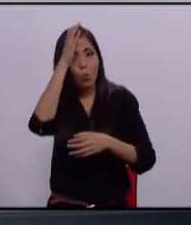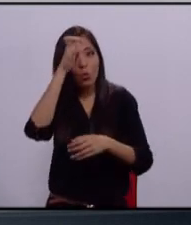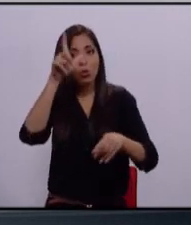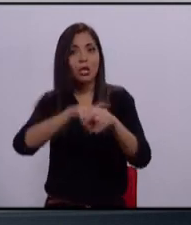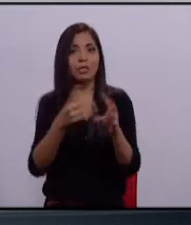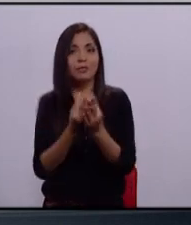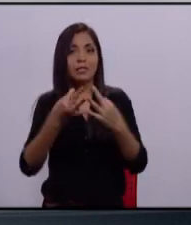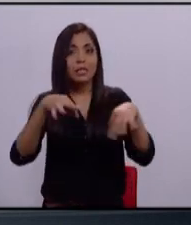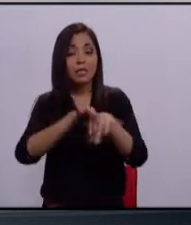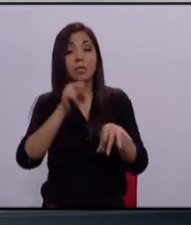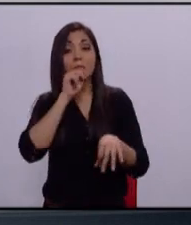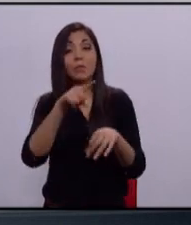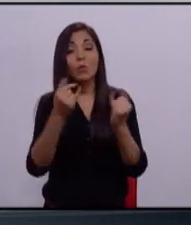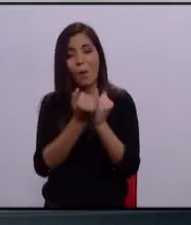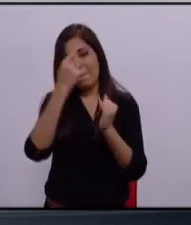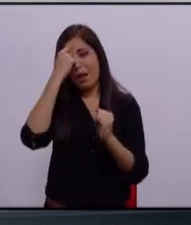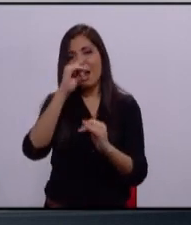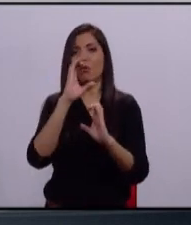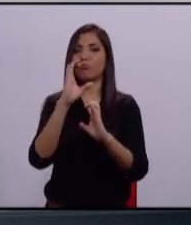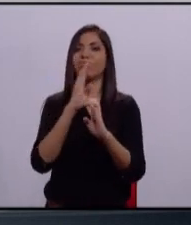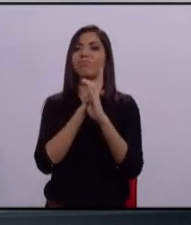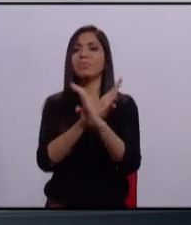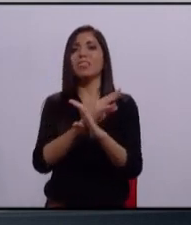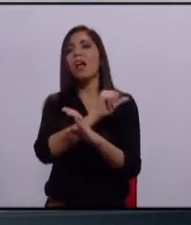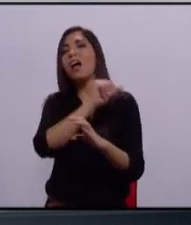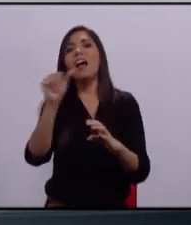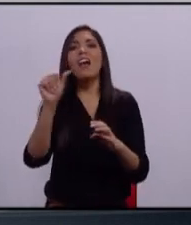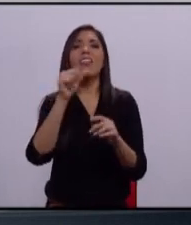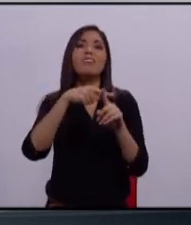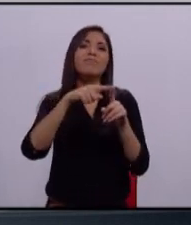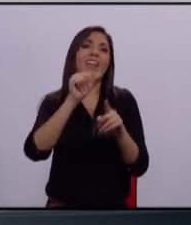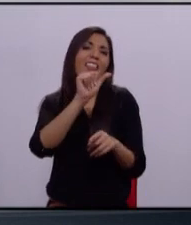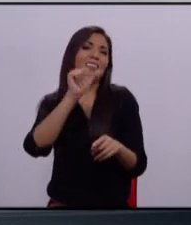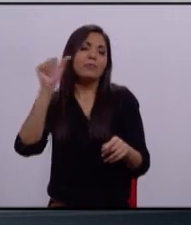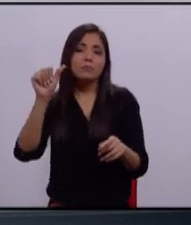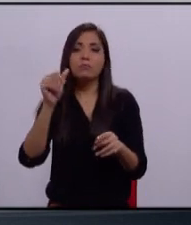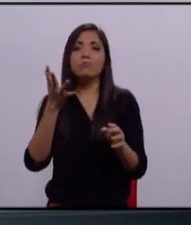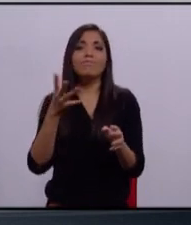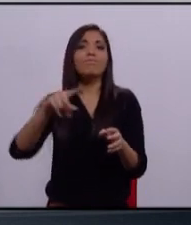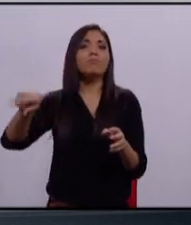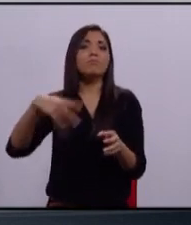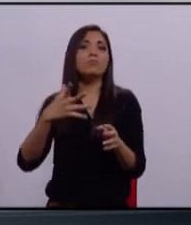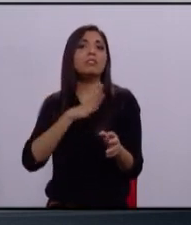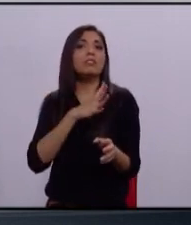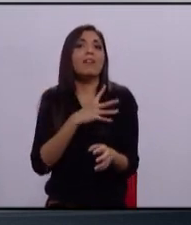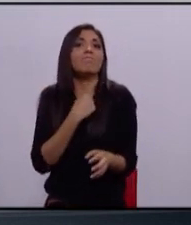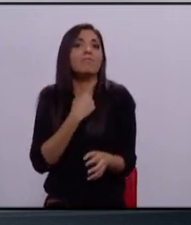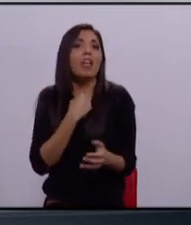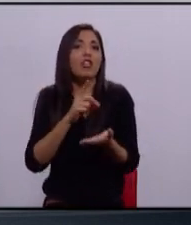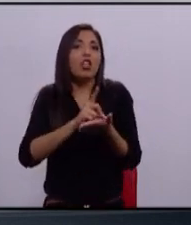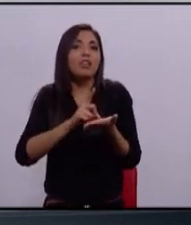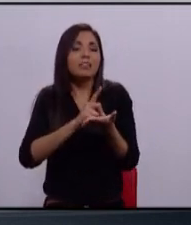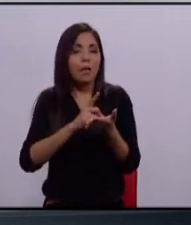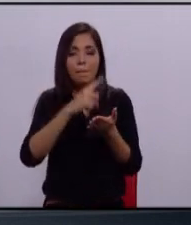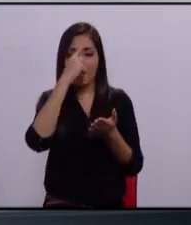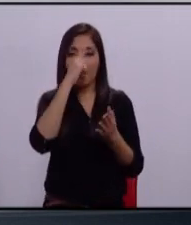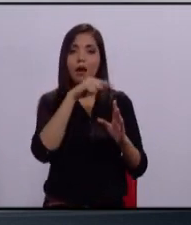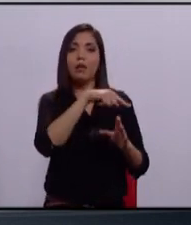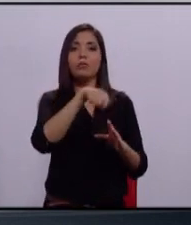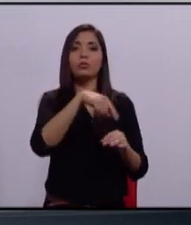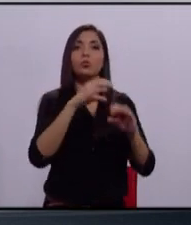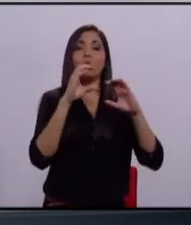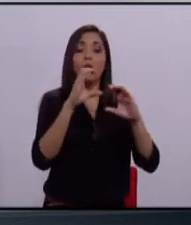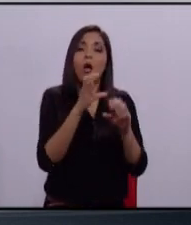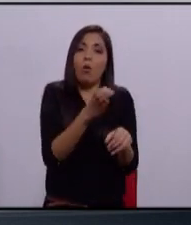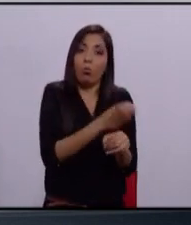prevención para la atención de las adicciones que atienda el grave problema de la drogadicción con énfasis en la prevención, la